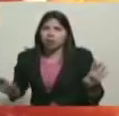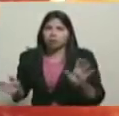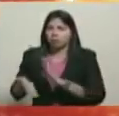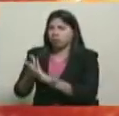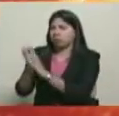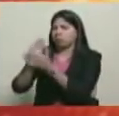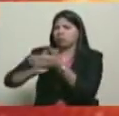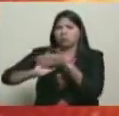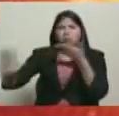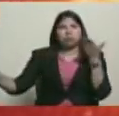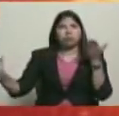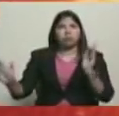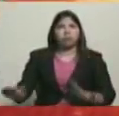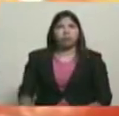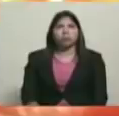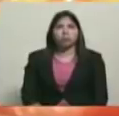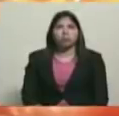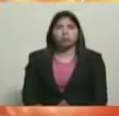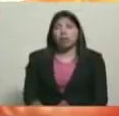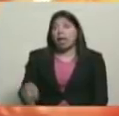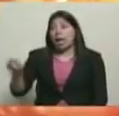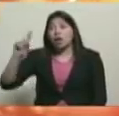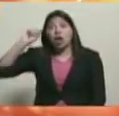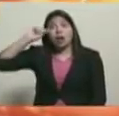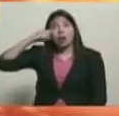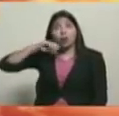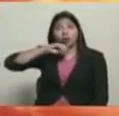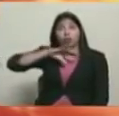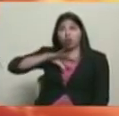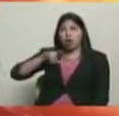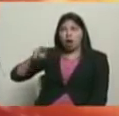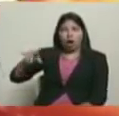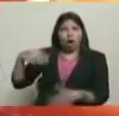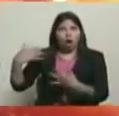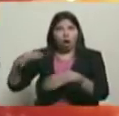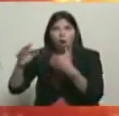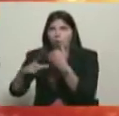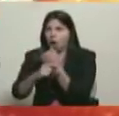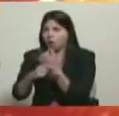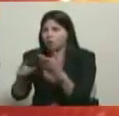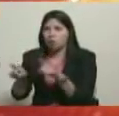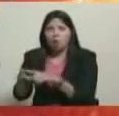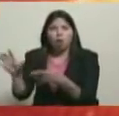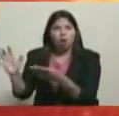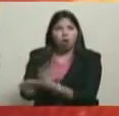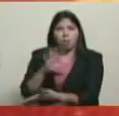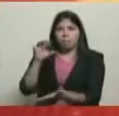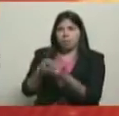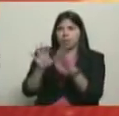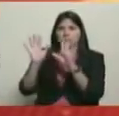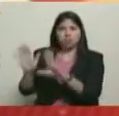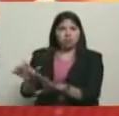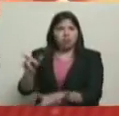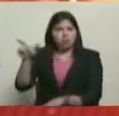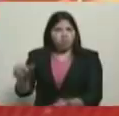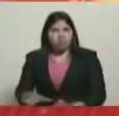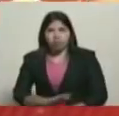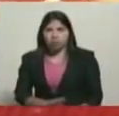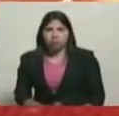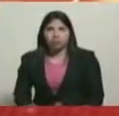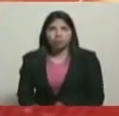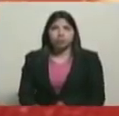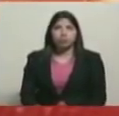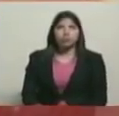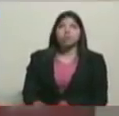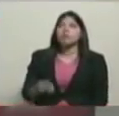van a ser tratados como unos golpistas. Ellos que asuman su responsabilidad. Vamos a instalar el resumen. Bien, quisiéramos también